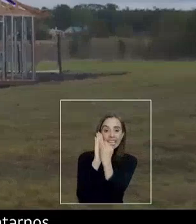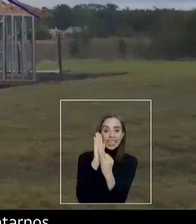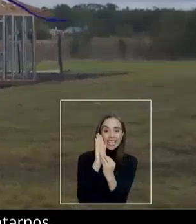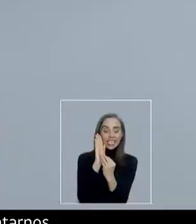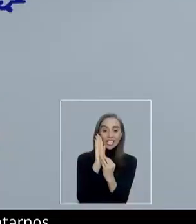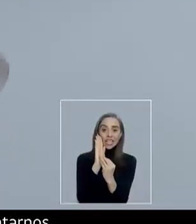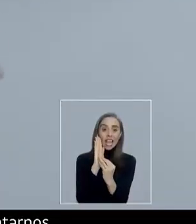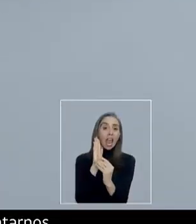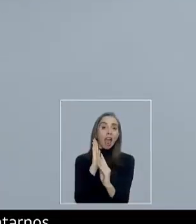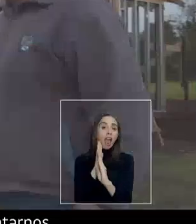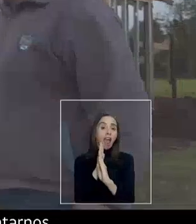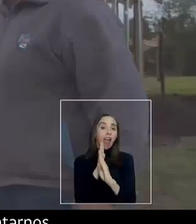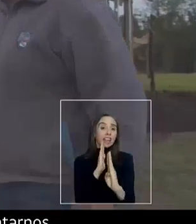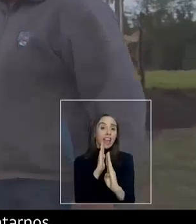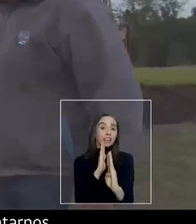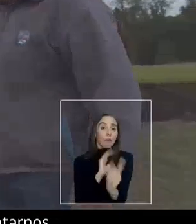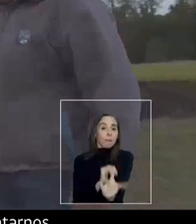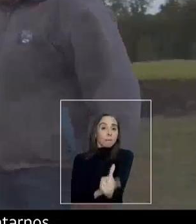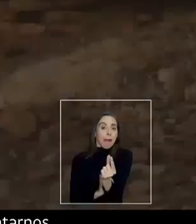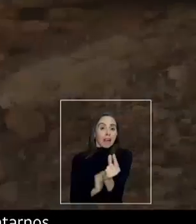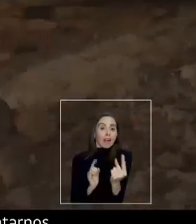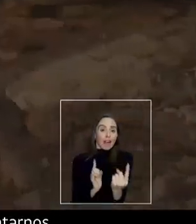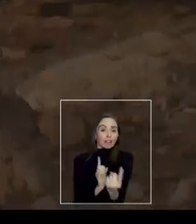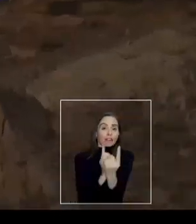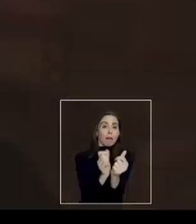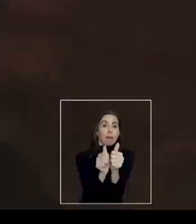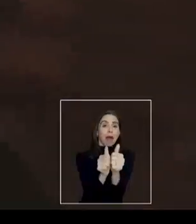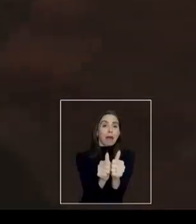rectas, porque es la forma más corta para juntarnos.